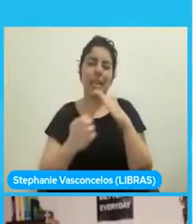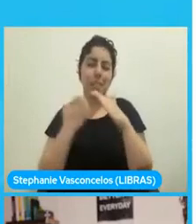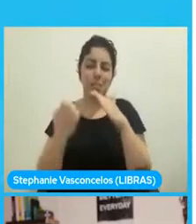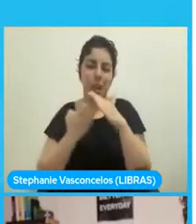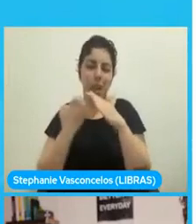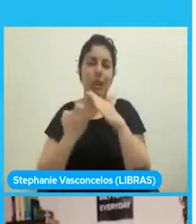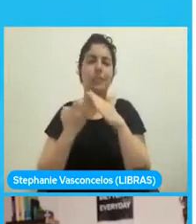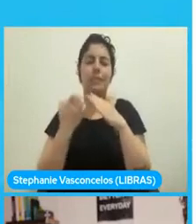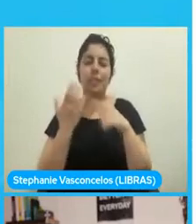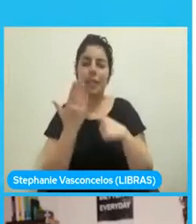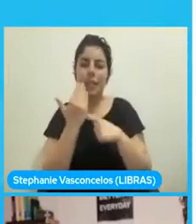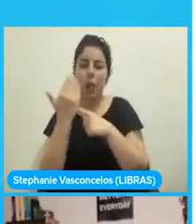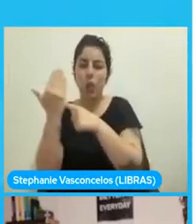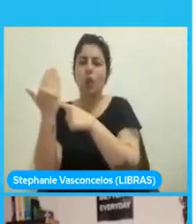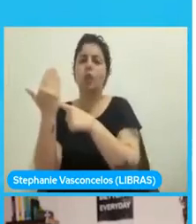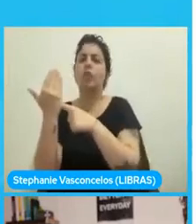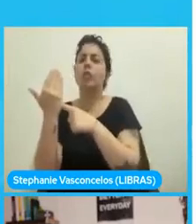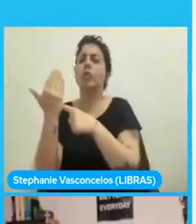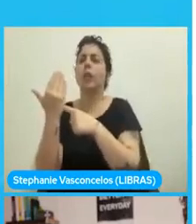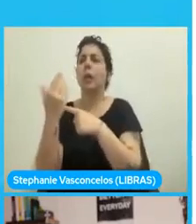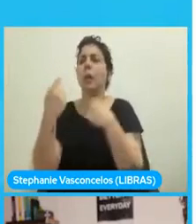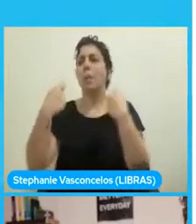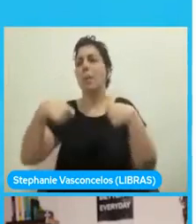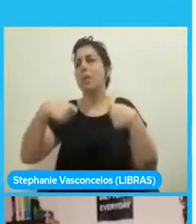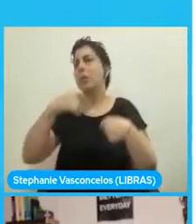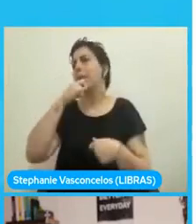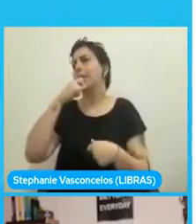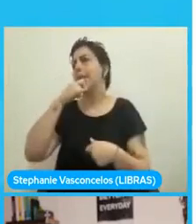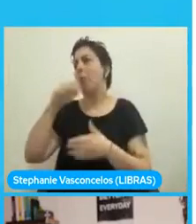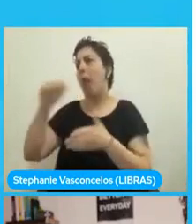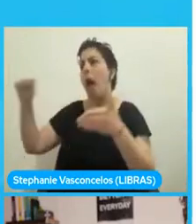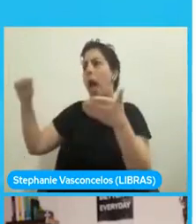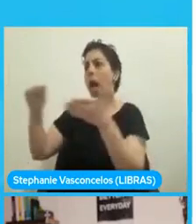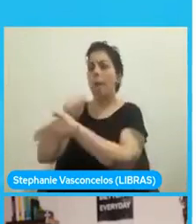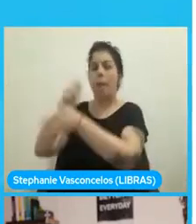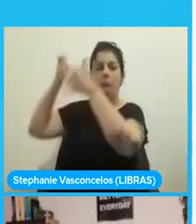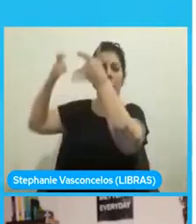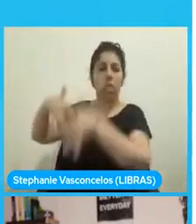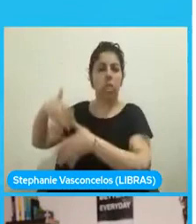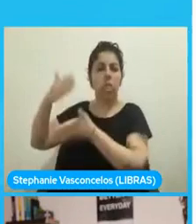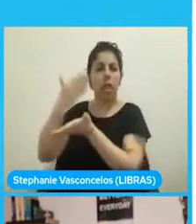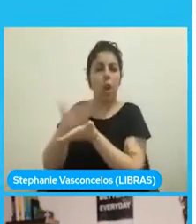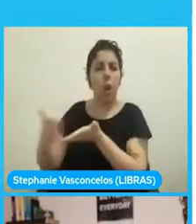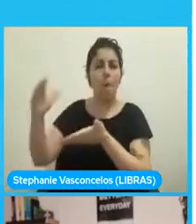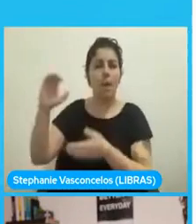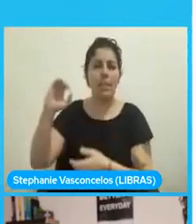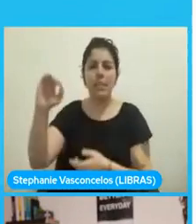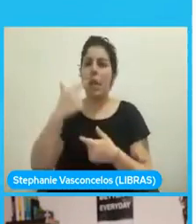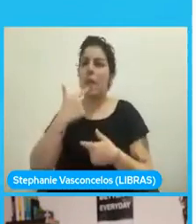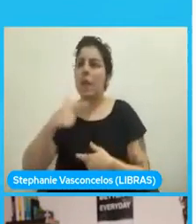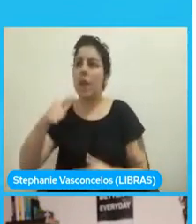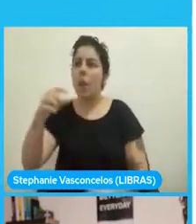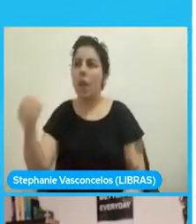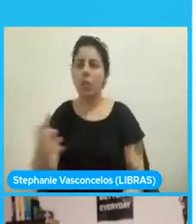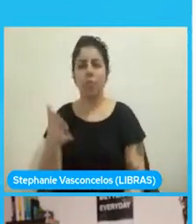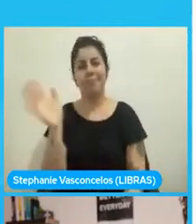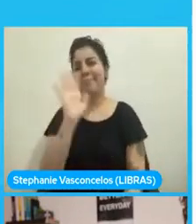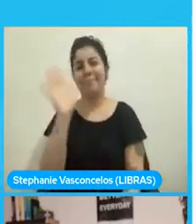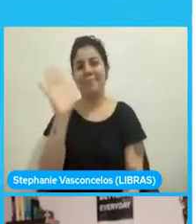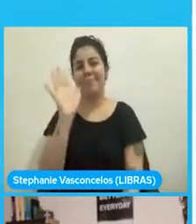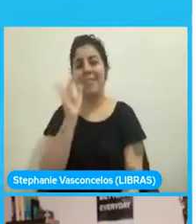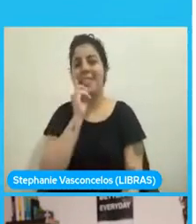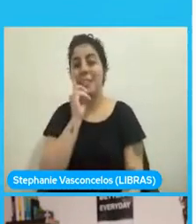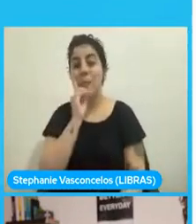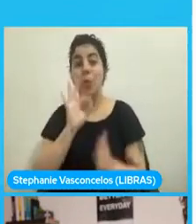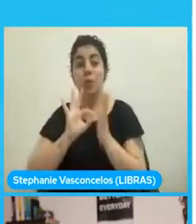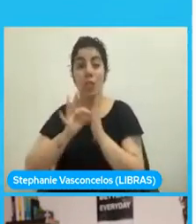reescribir toda su aplicación con un lenguaje nuevo, lease JavaScript, que es el lenguaje